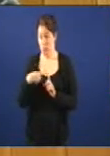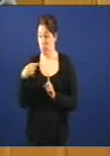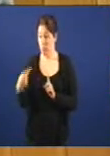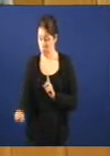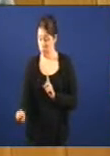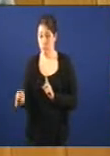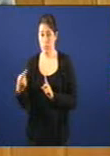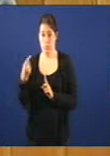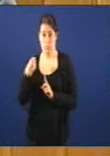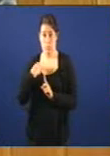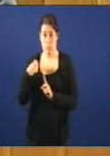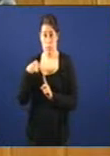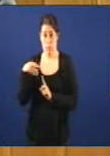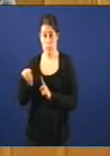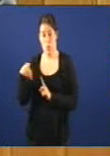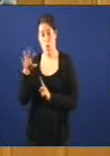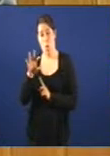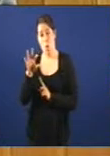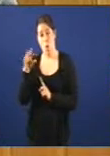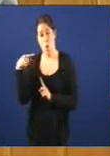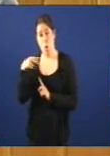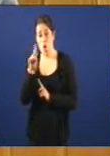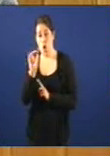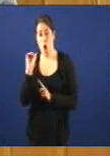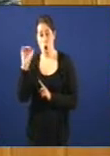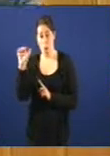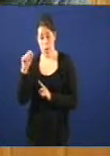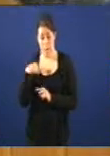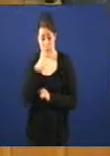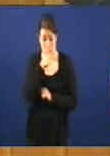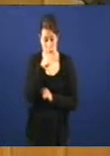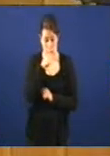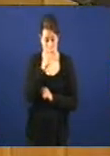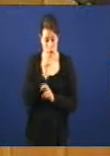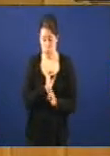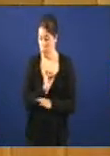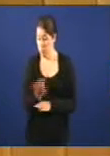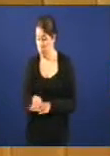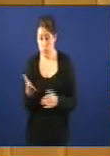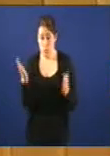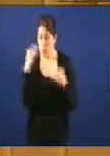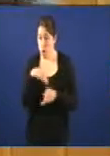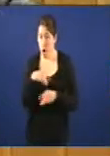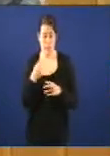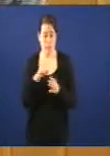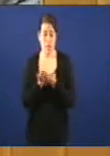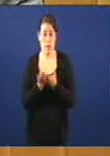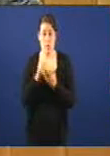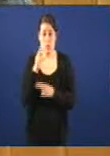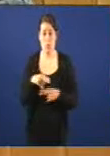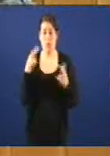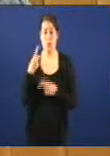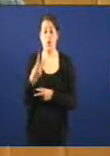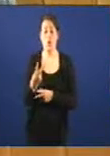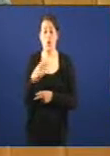grove a que non hai servicio público desde Vila García de transporte, claro, neste país tan moderno que temos, non hai servicio público entre dúas